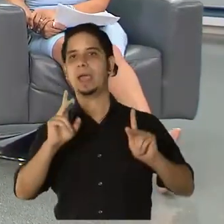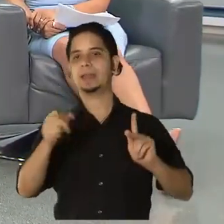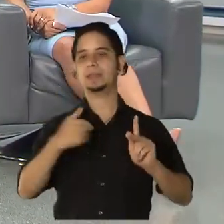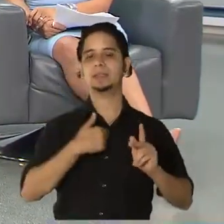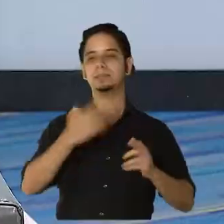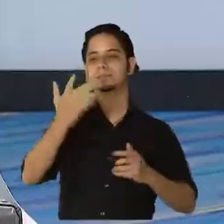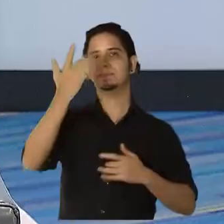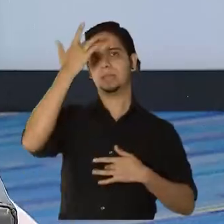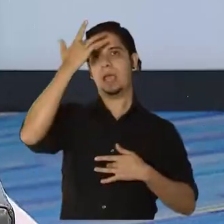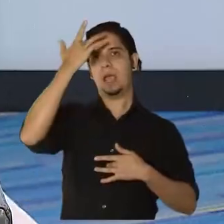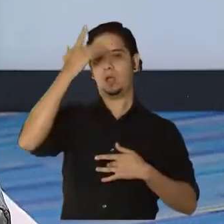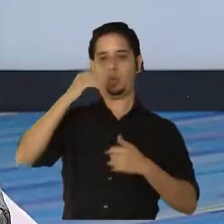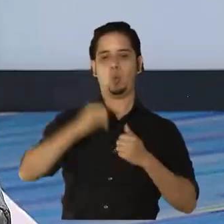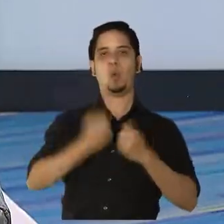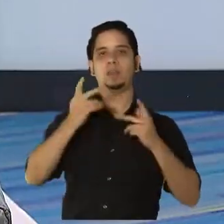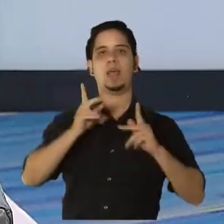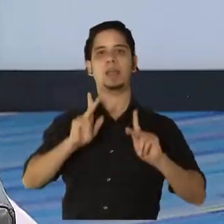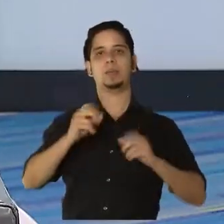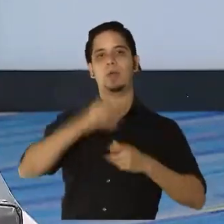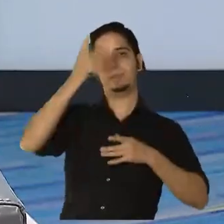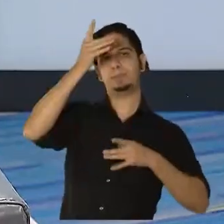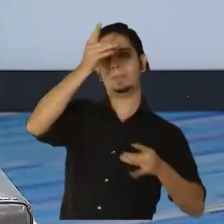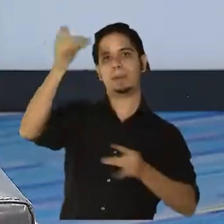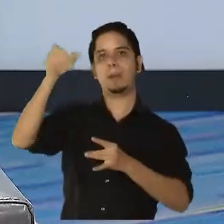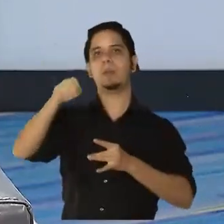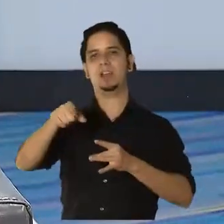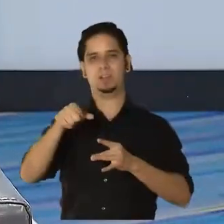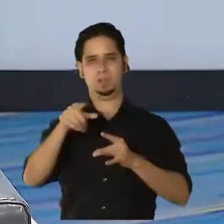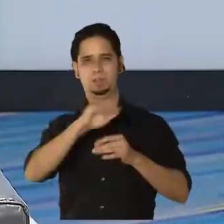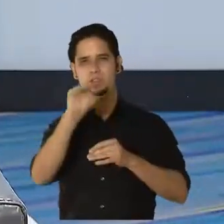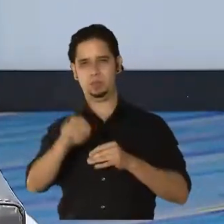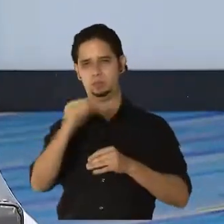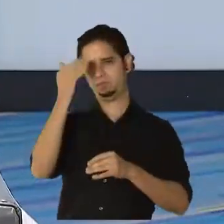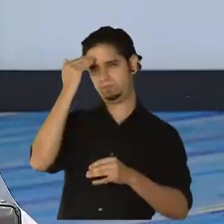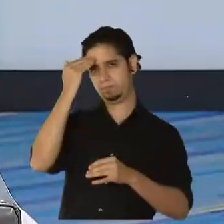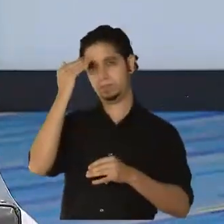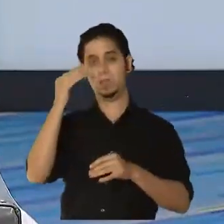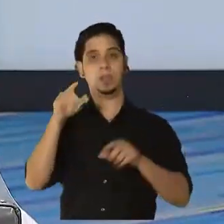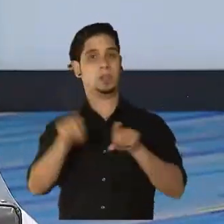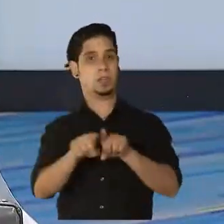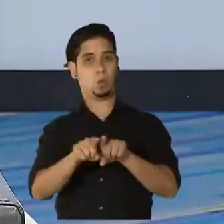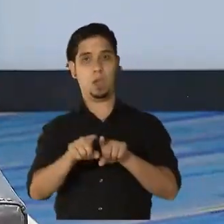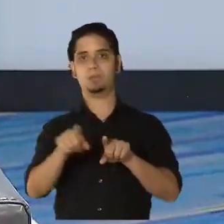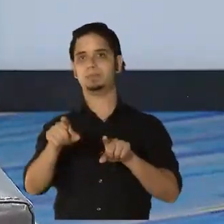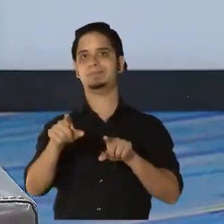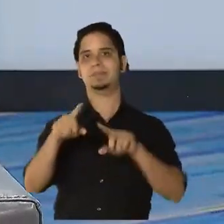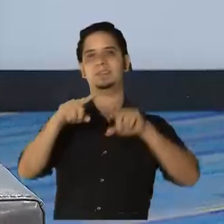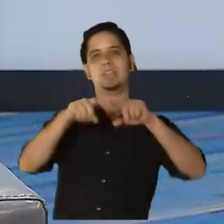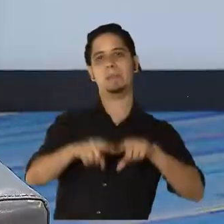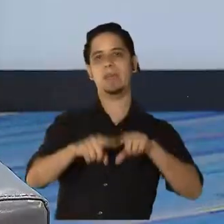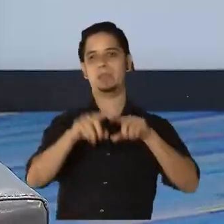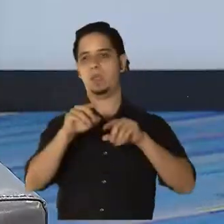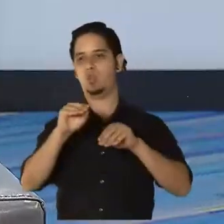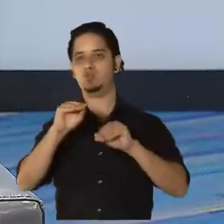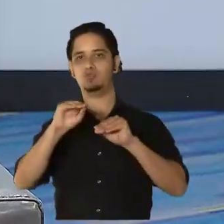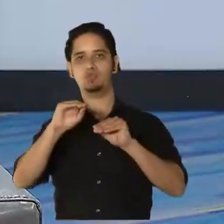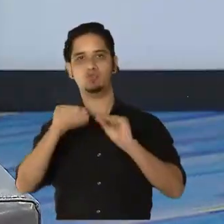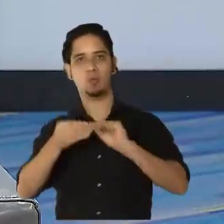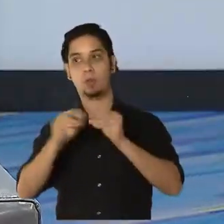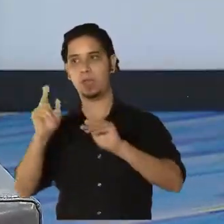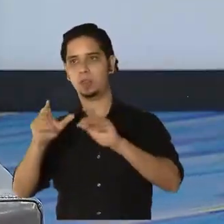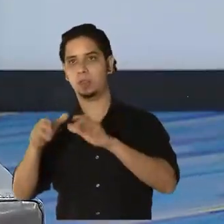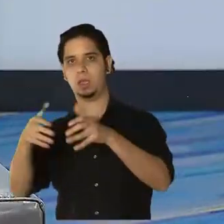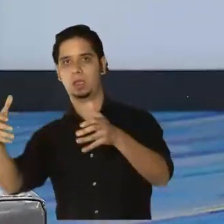a otros. Eso varía por enfermedad y de acuerdo a ese número, al número de la población, personas infectadas, ¿verdad?, es una